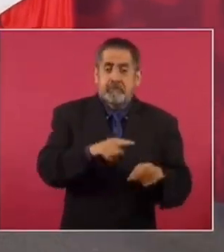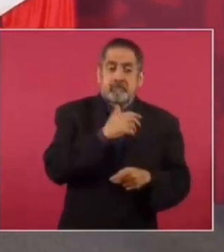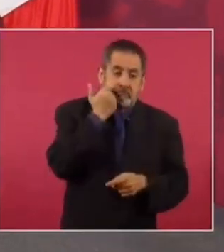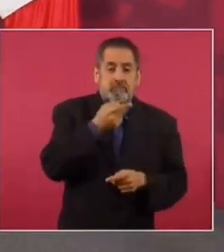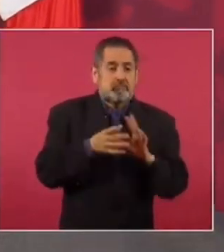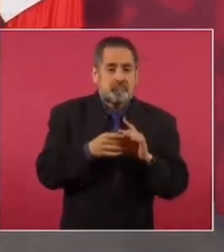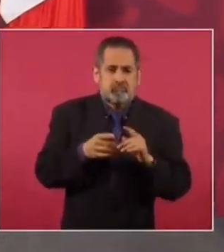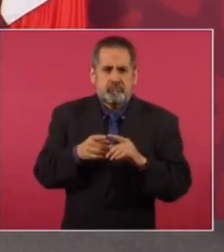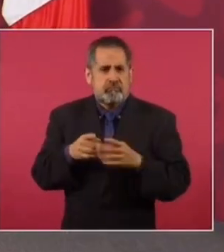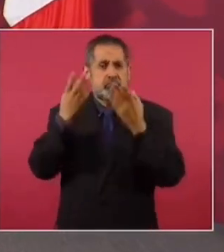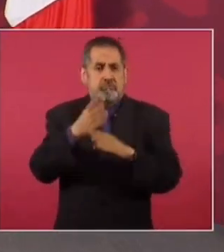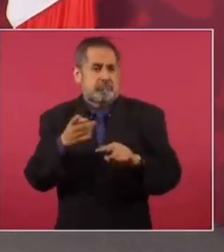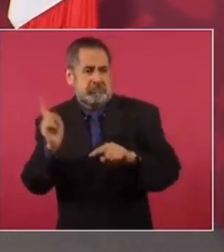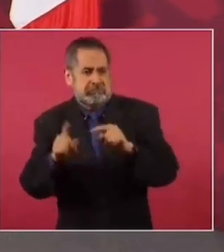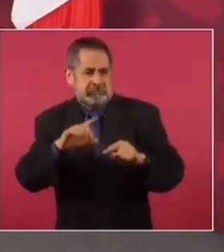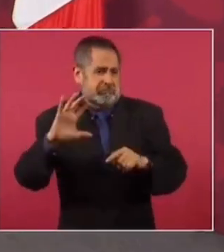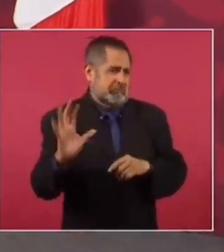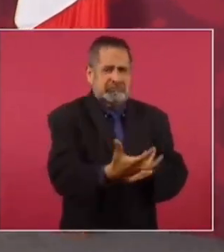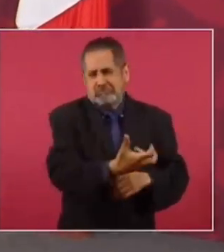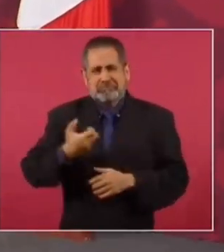confiscar las cuentas bancarias